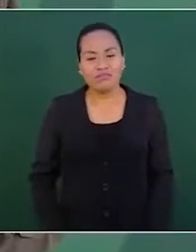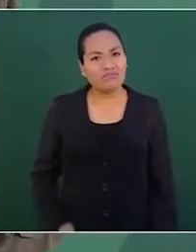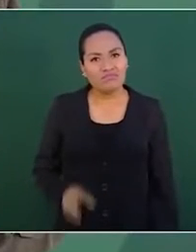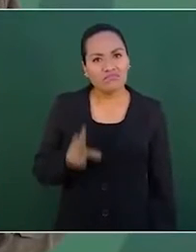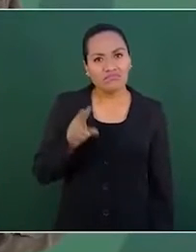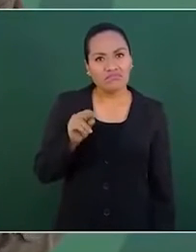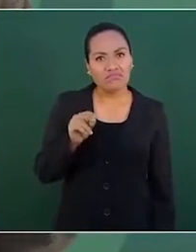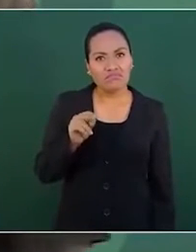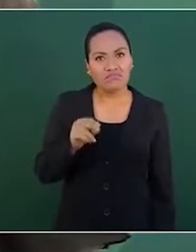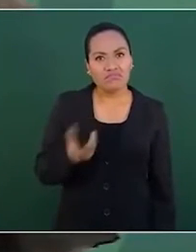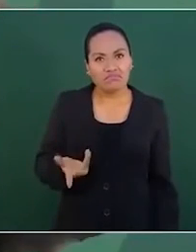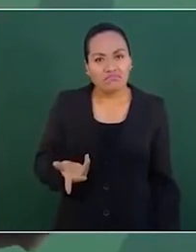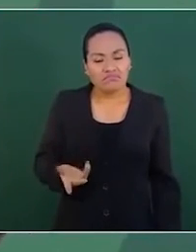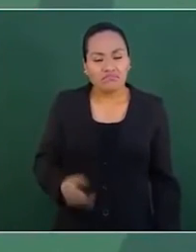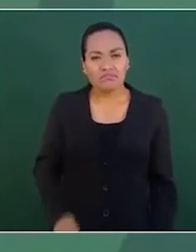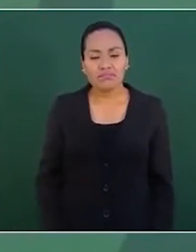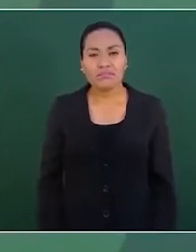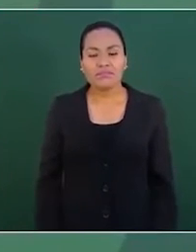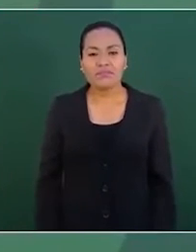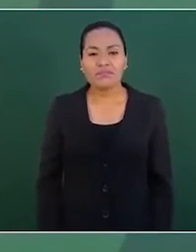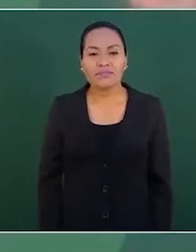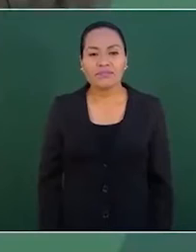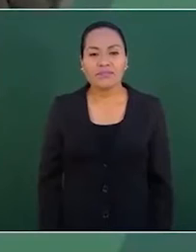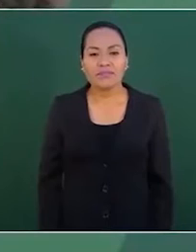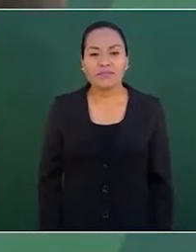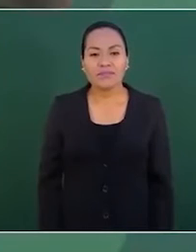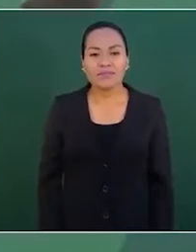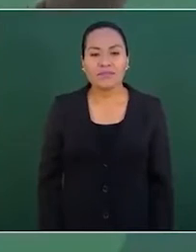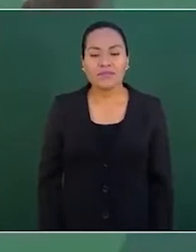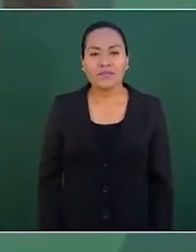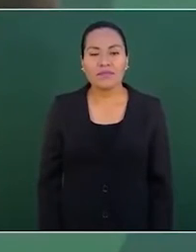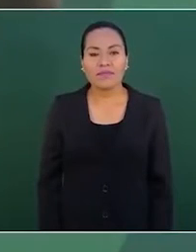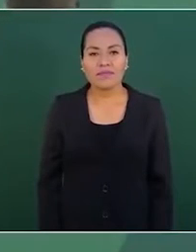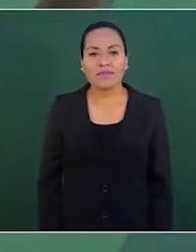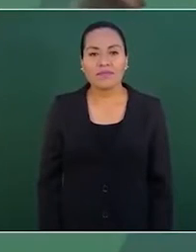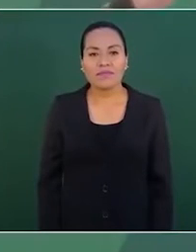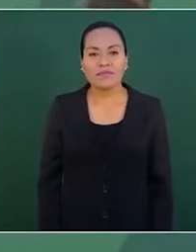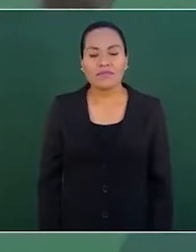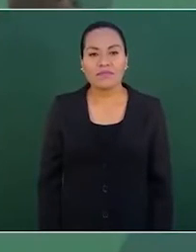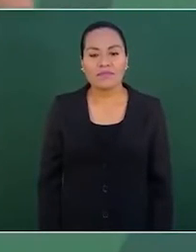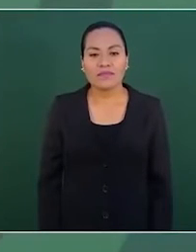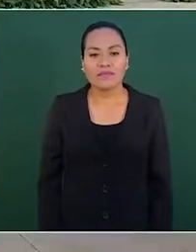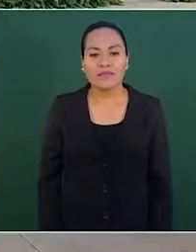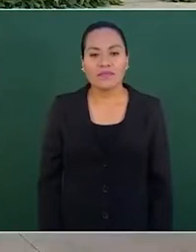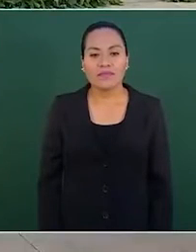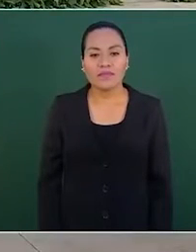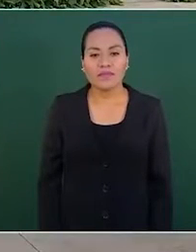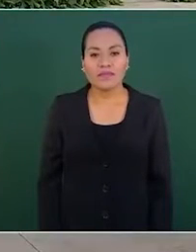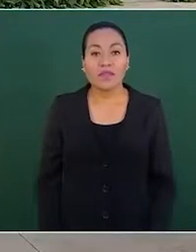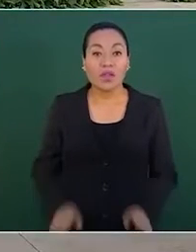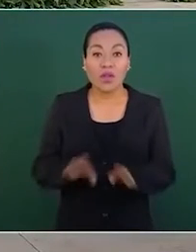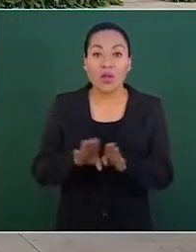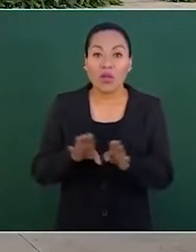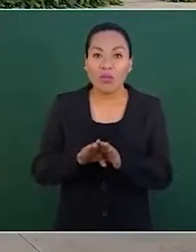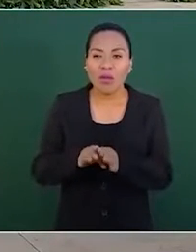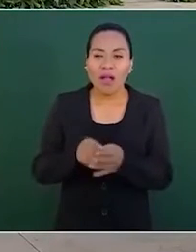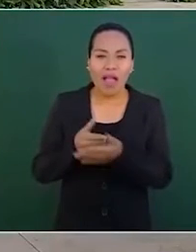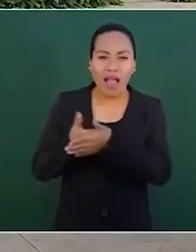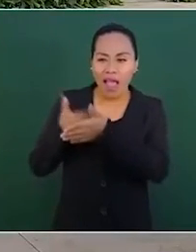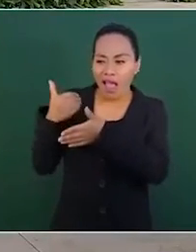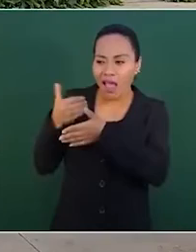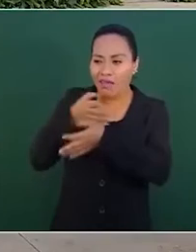imagínense aguantando toda la campaña en contra